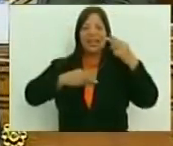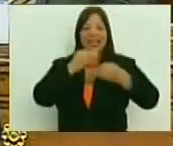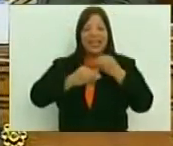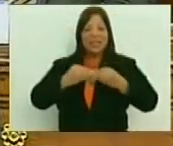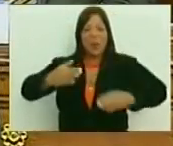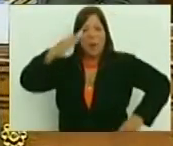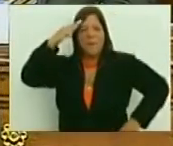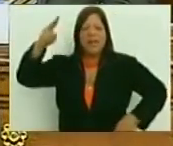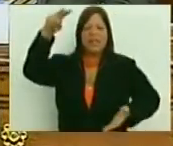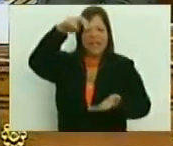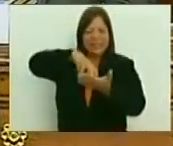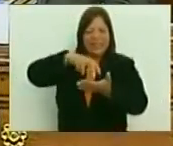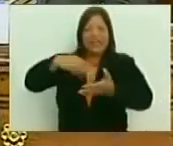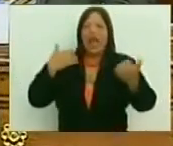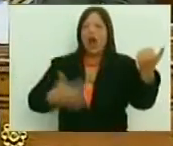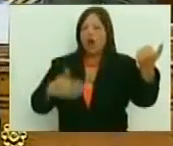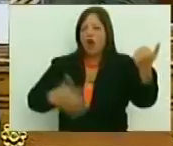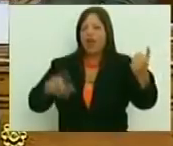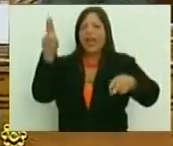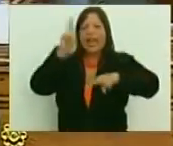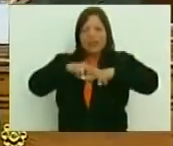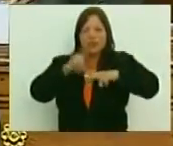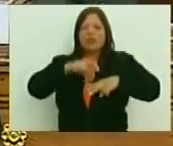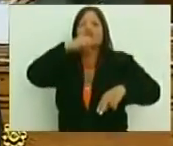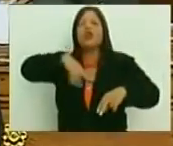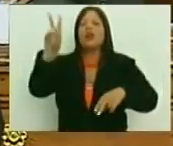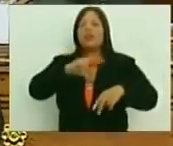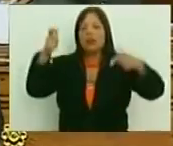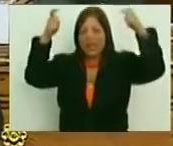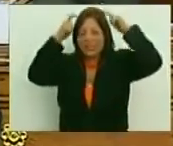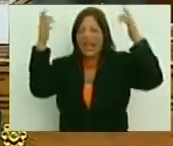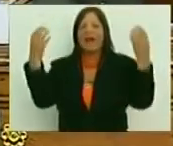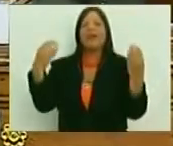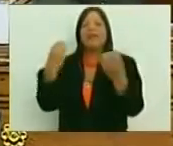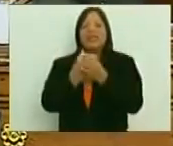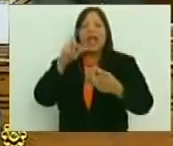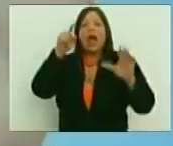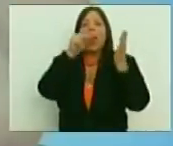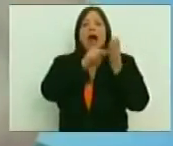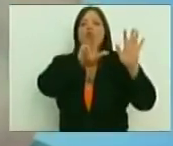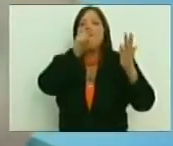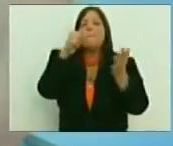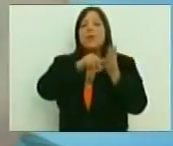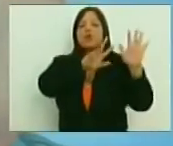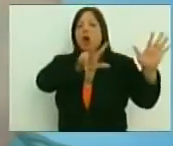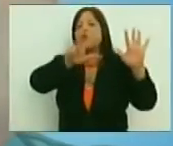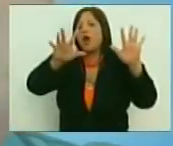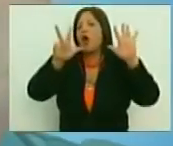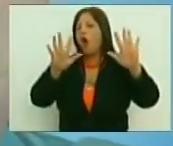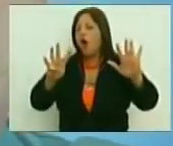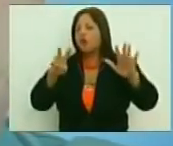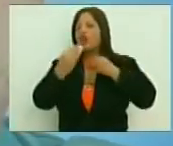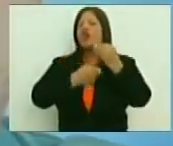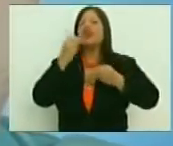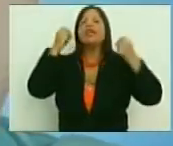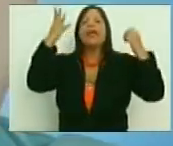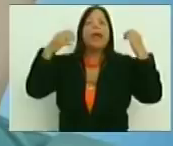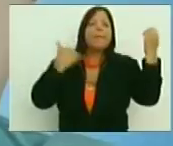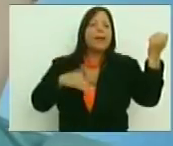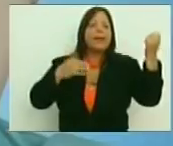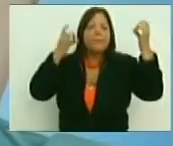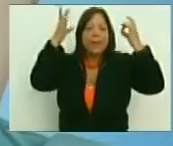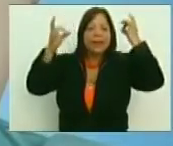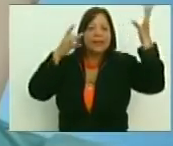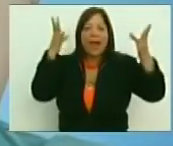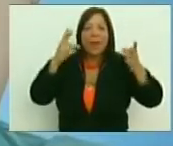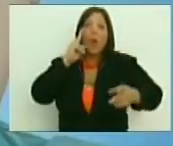se sentó con un rockero en la historia de Venezuela. Fue en el año 98, y adivina qué inventamos Chávez y yo,